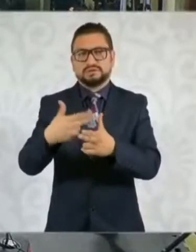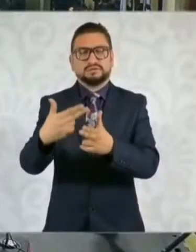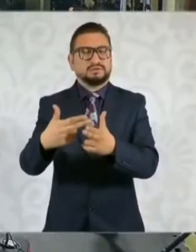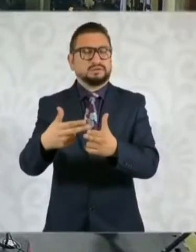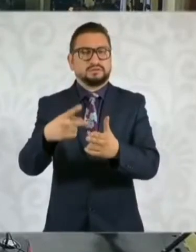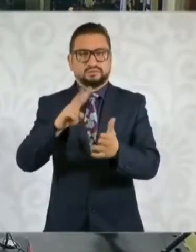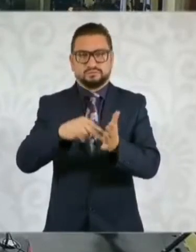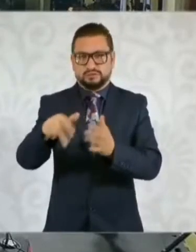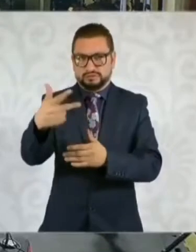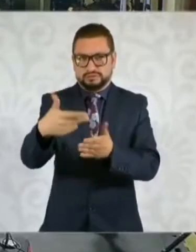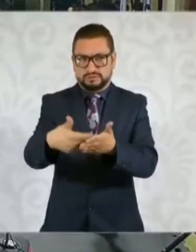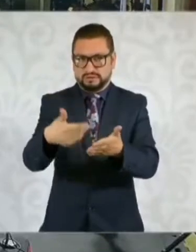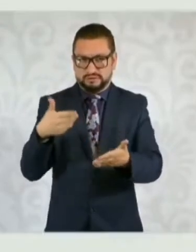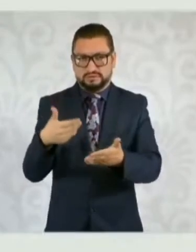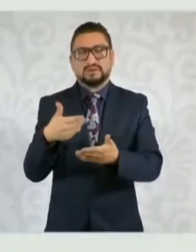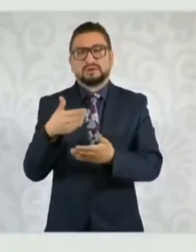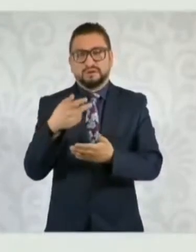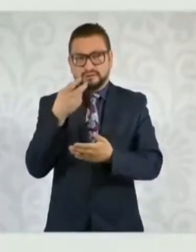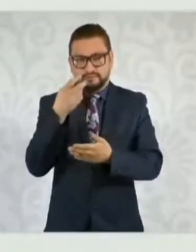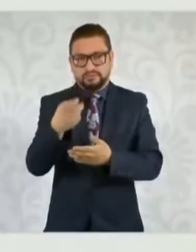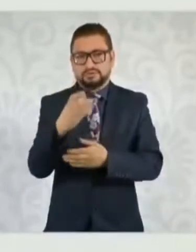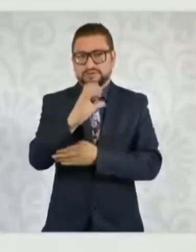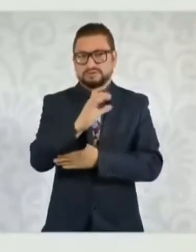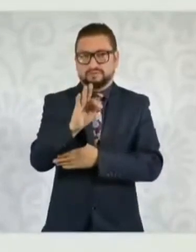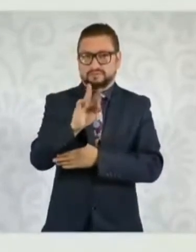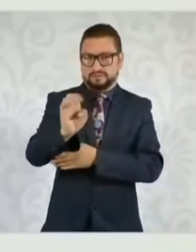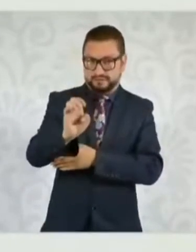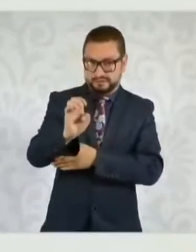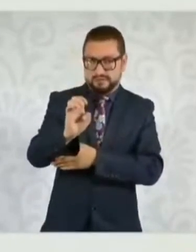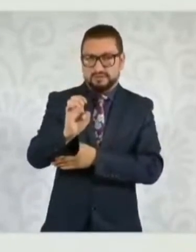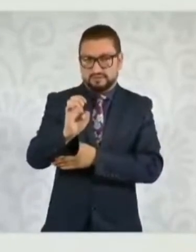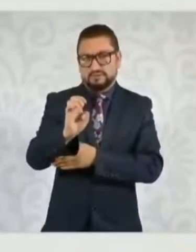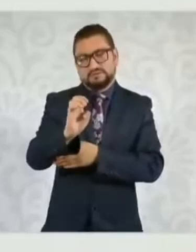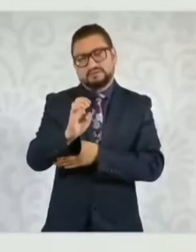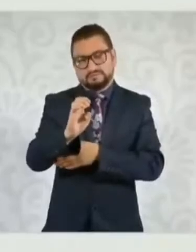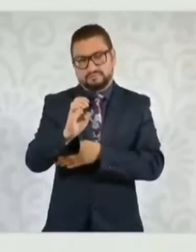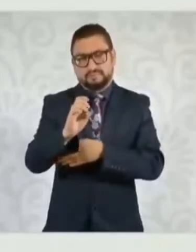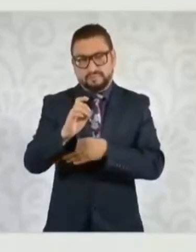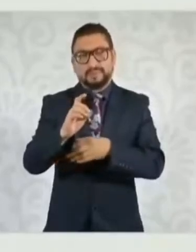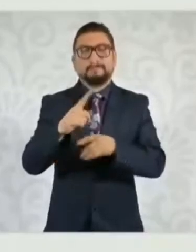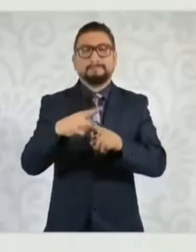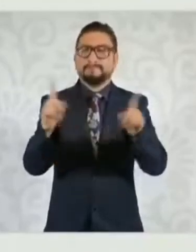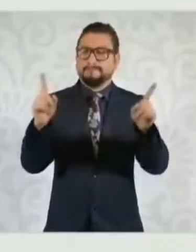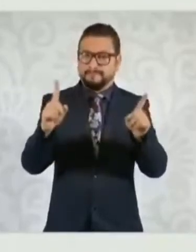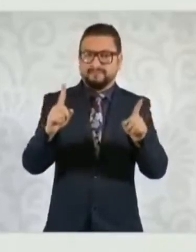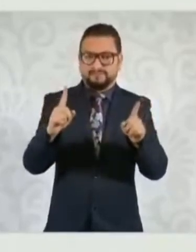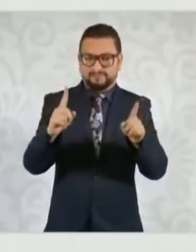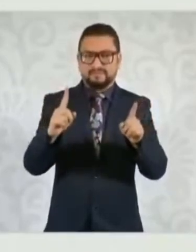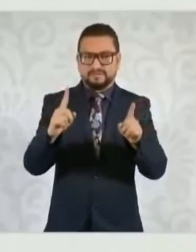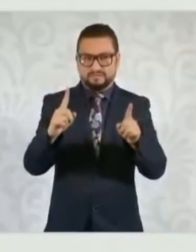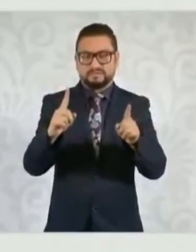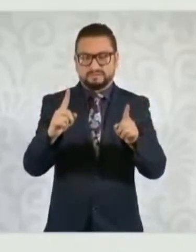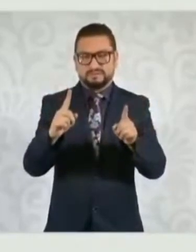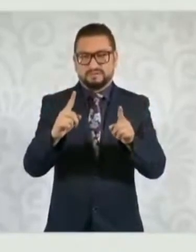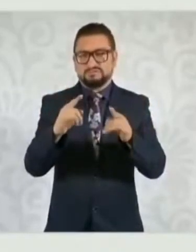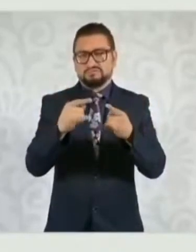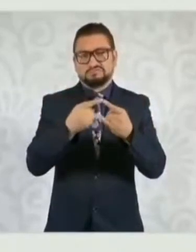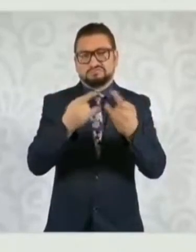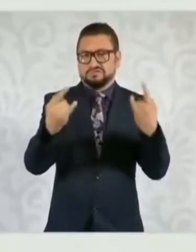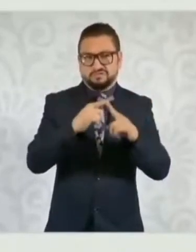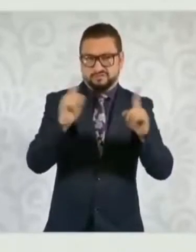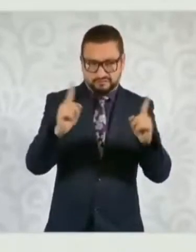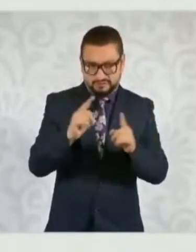2013. En el caso de CFE, el caso de CFE es la que sigue, viene de otra historia.